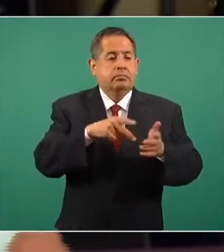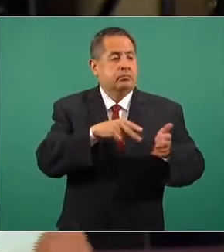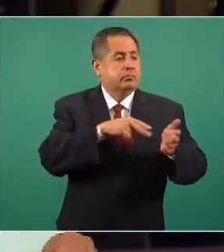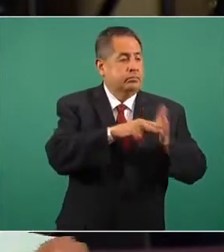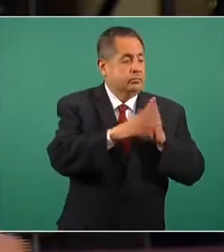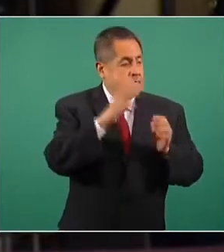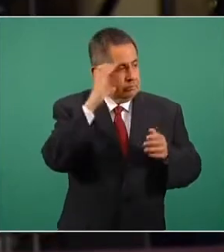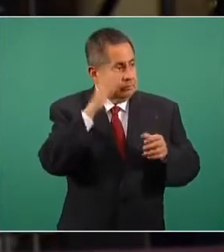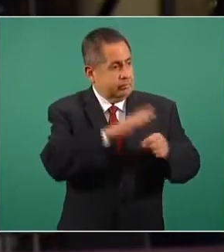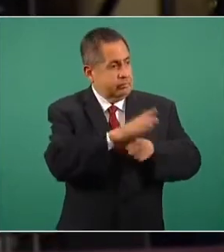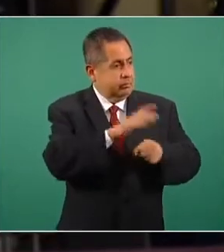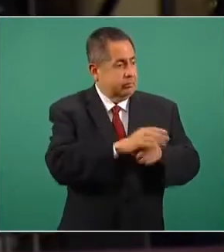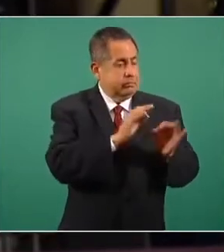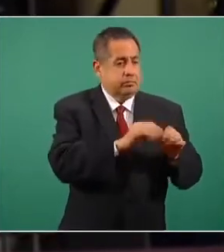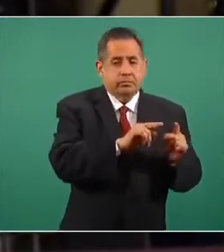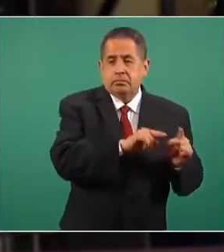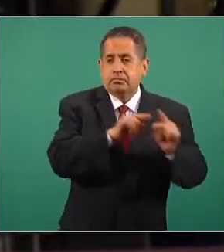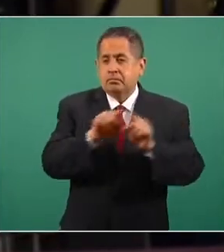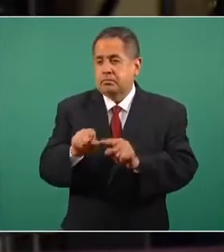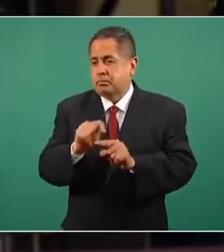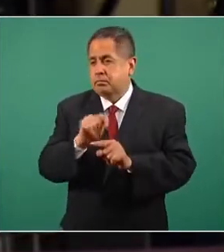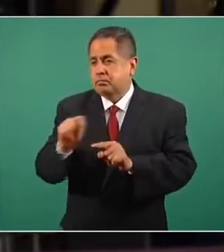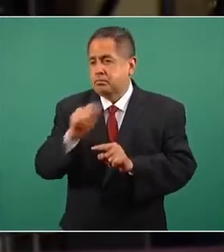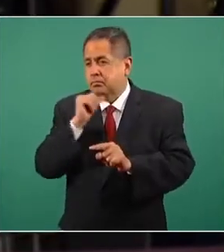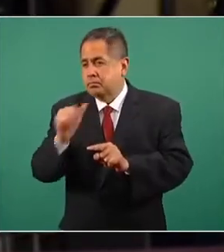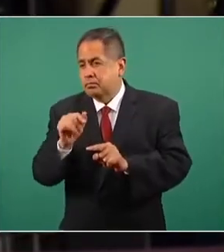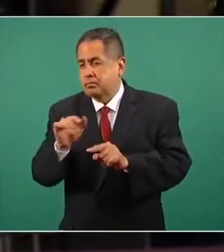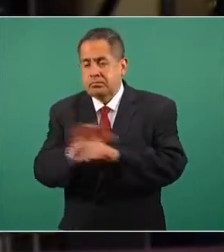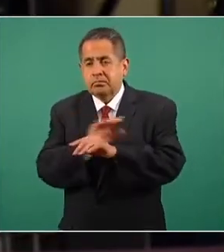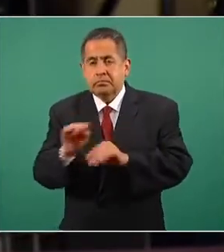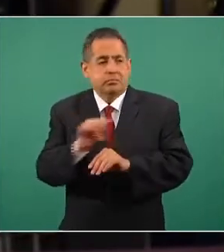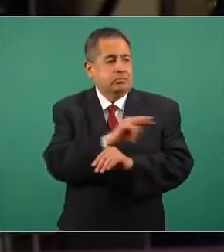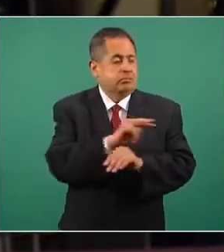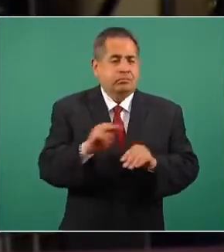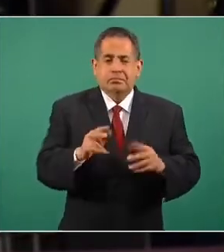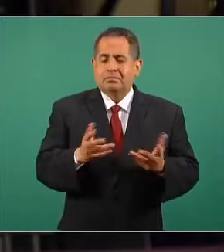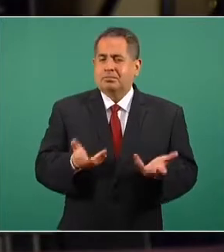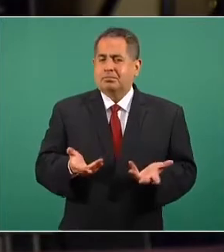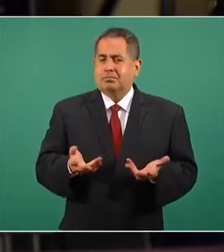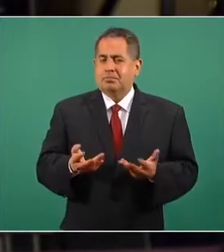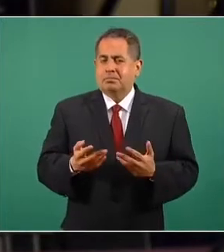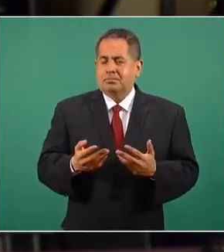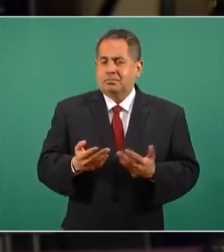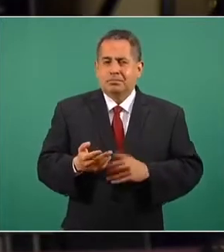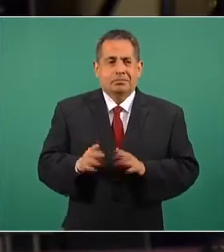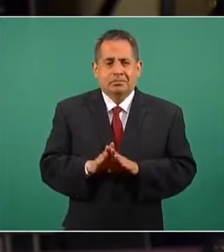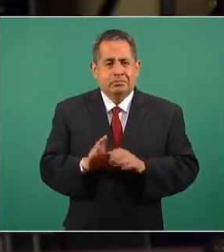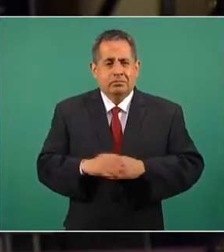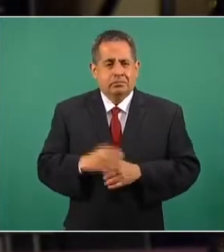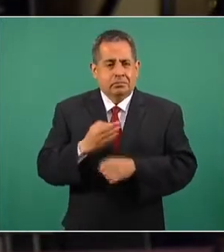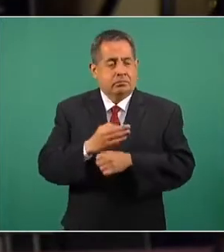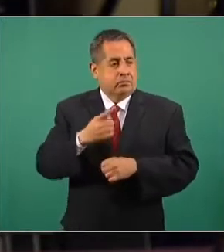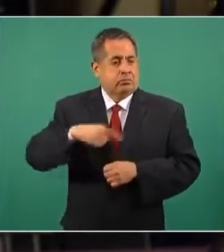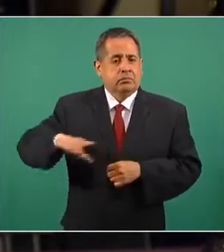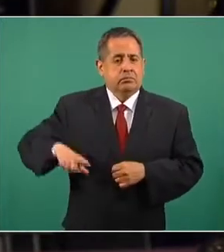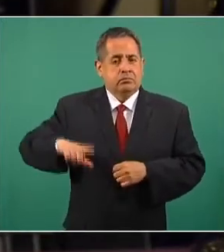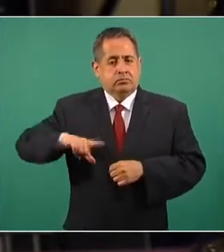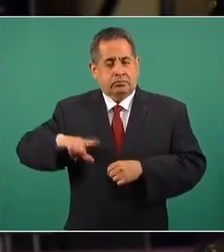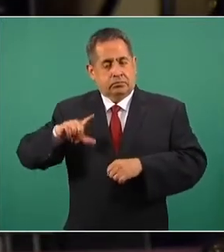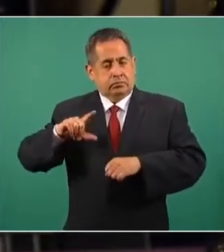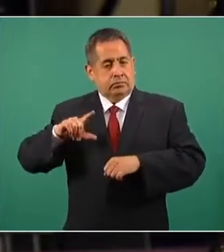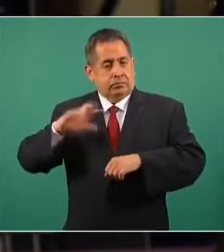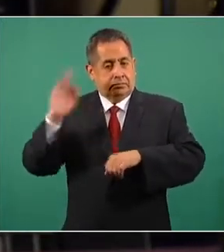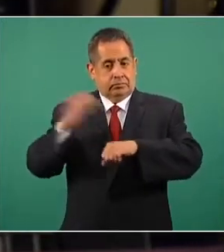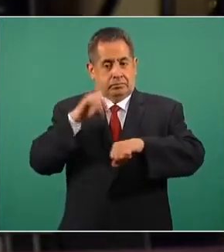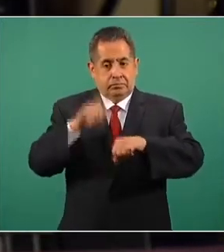y que los de Piedras Negras se pueden ir a Torreón a atenderse. Y total, ahora con los gobernadores federalistas que